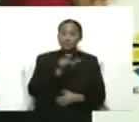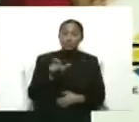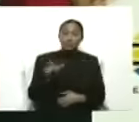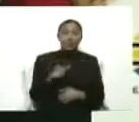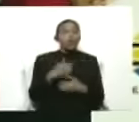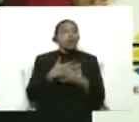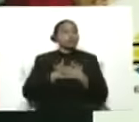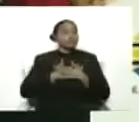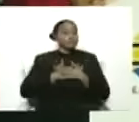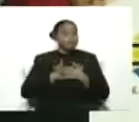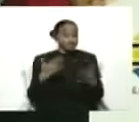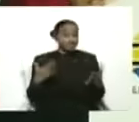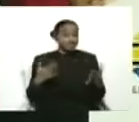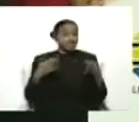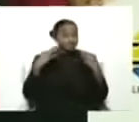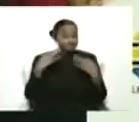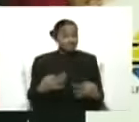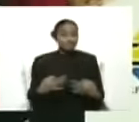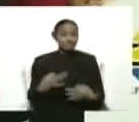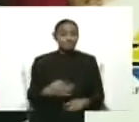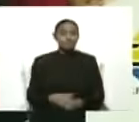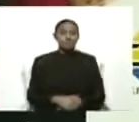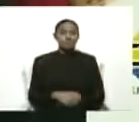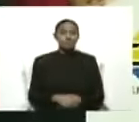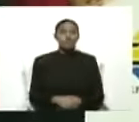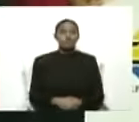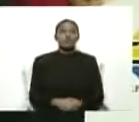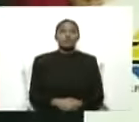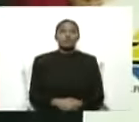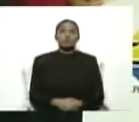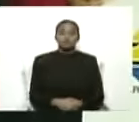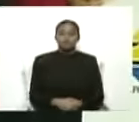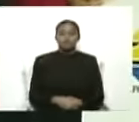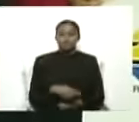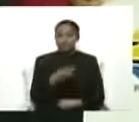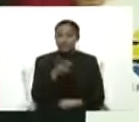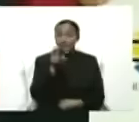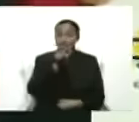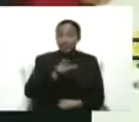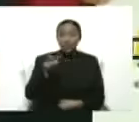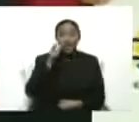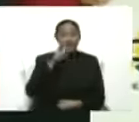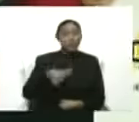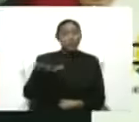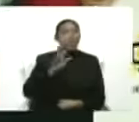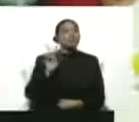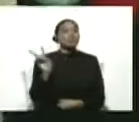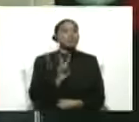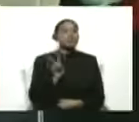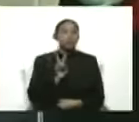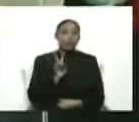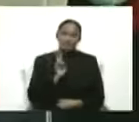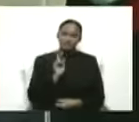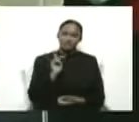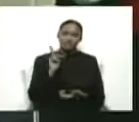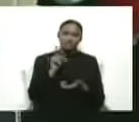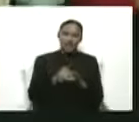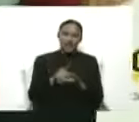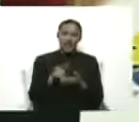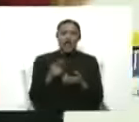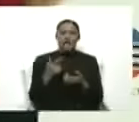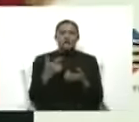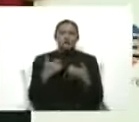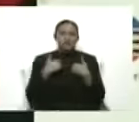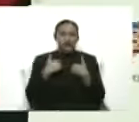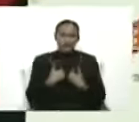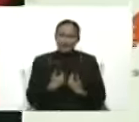valientes, hay otro que no voy a decir, pero, esos venezolanos valientes son los que llegan allá, son los que llegan aquí,